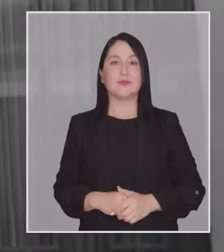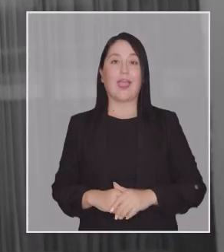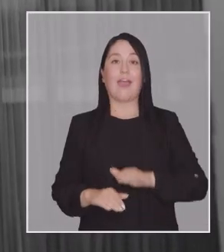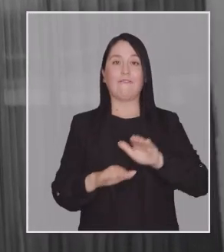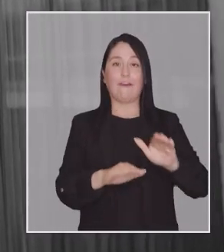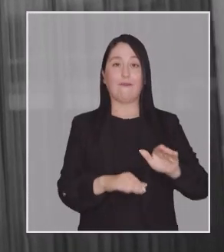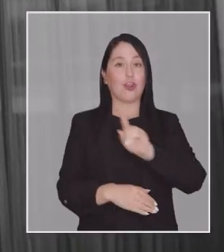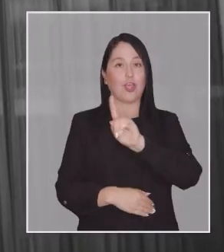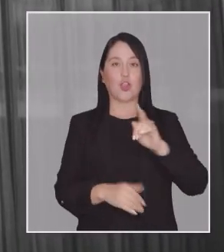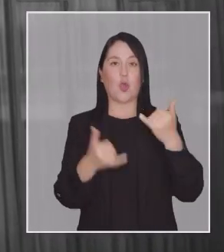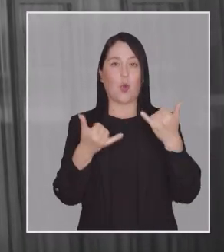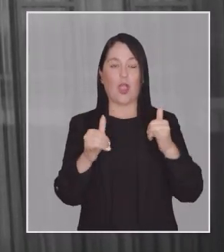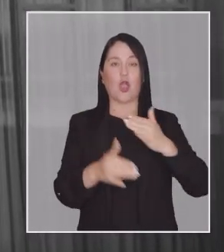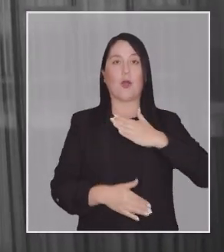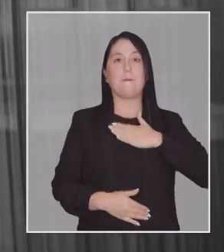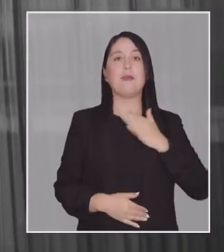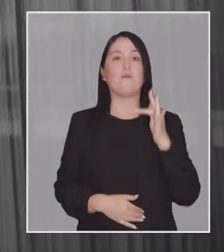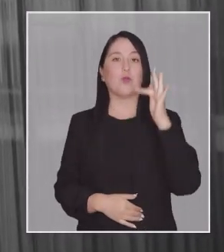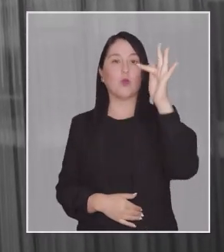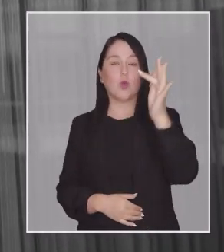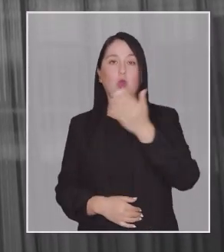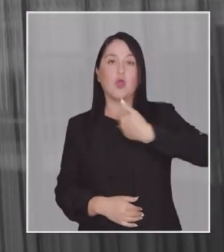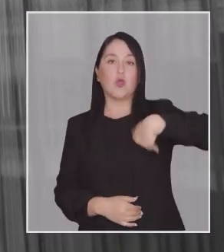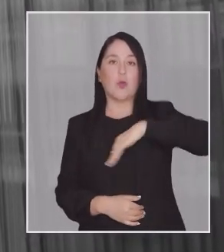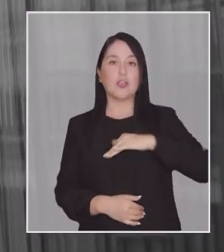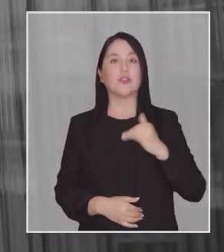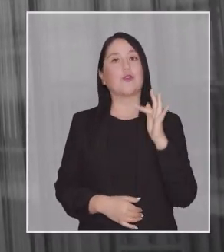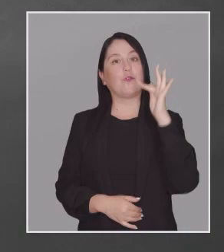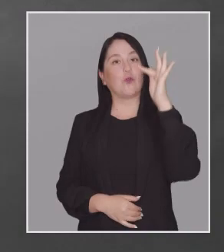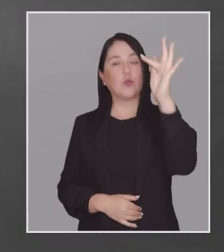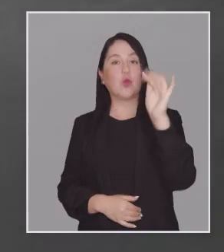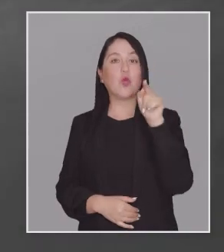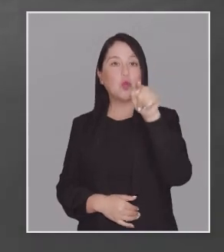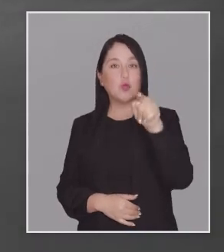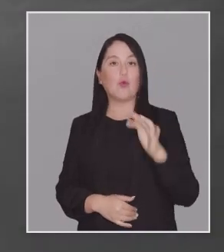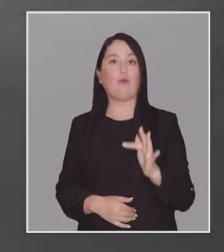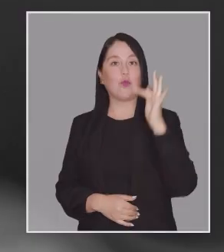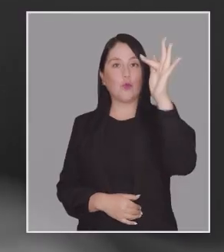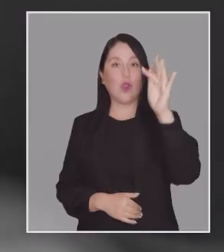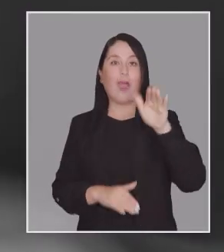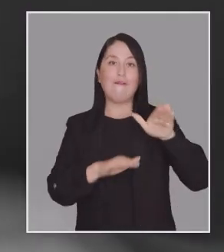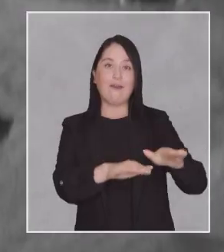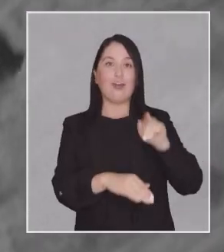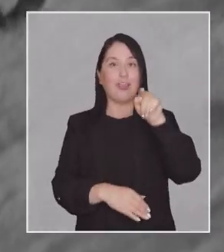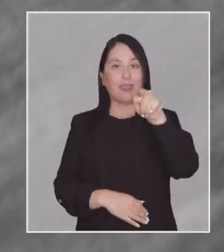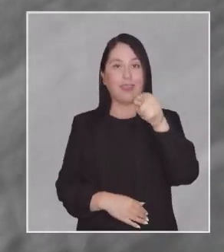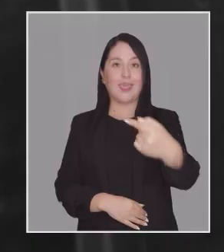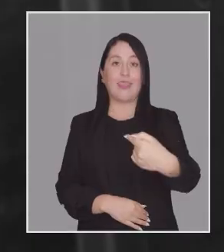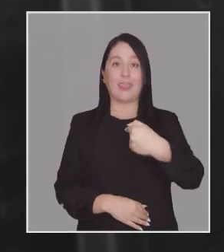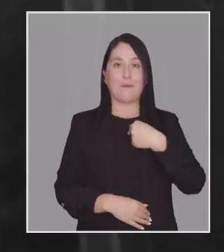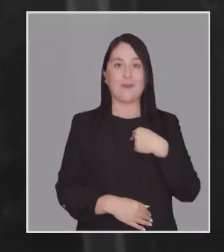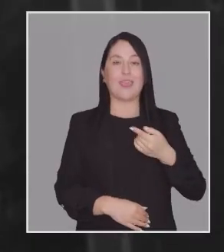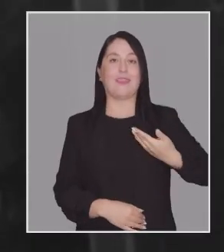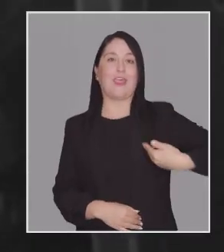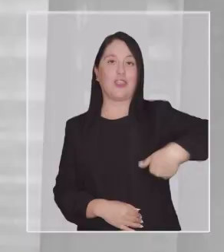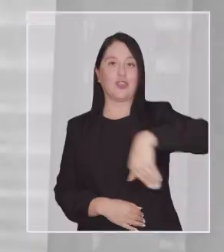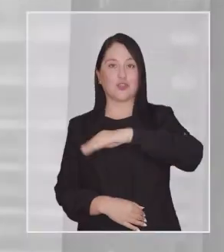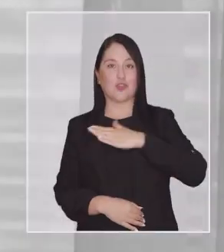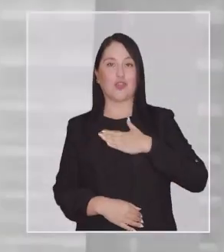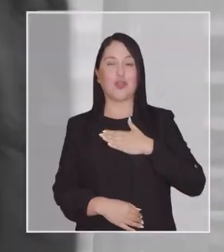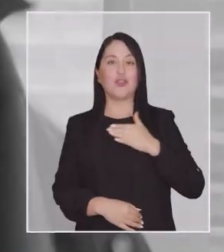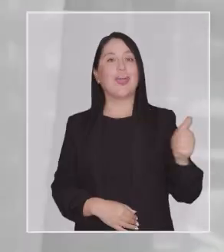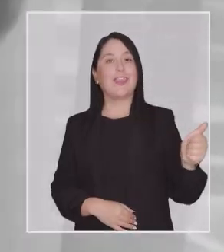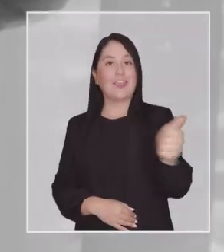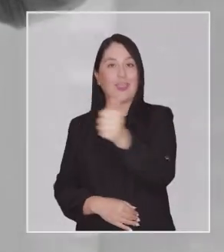A favor de que no jueguen con mi futuro. Nuestro futuro. Tu futuro. A favor de ti. De mí. De nosotros.